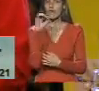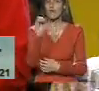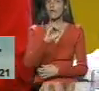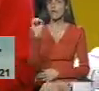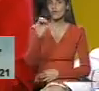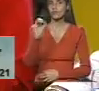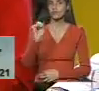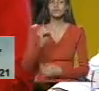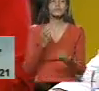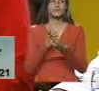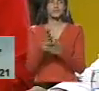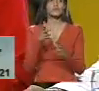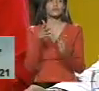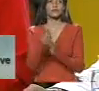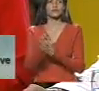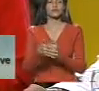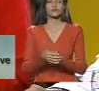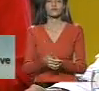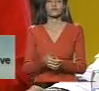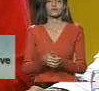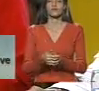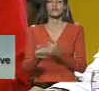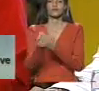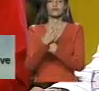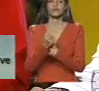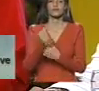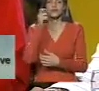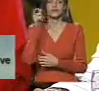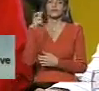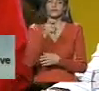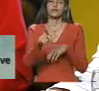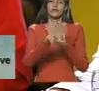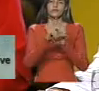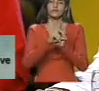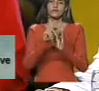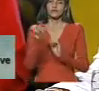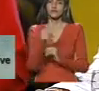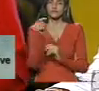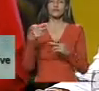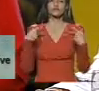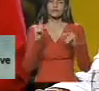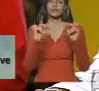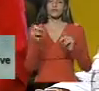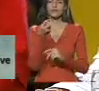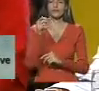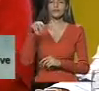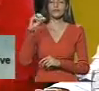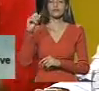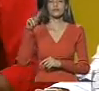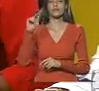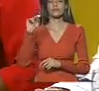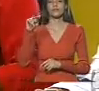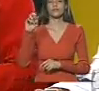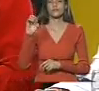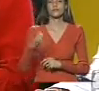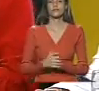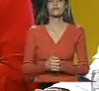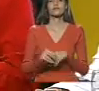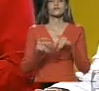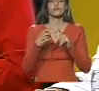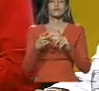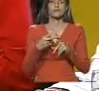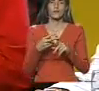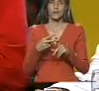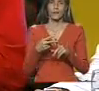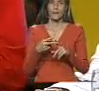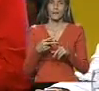a través de nuestro correo, pueblolegislador, arroba vive.gov.be. Vamos al segundo